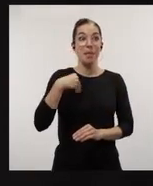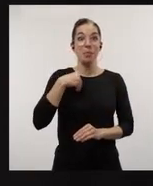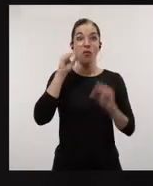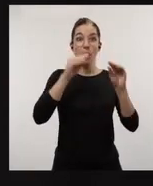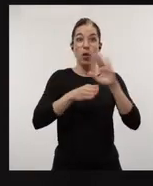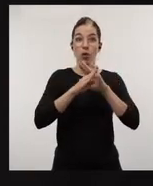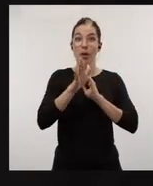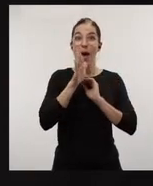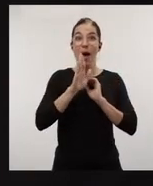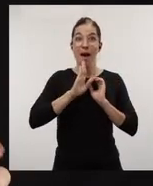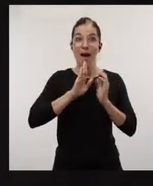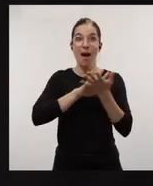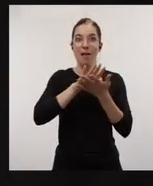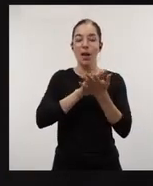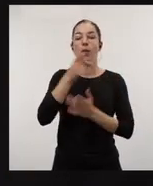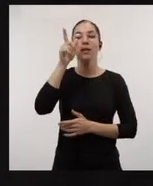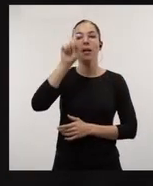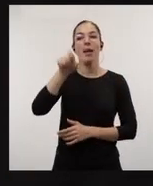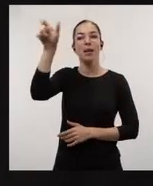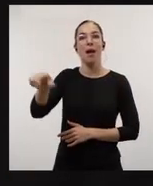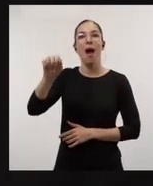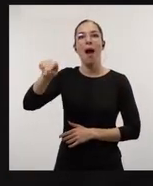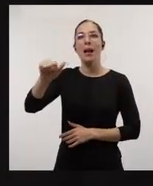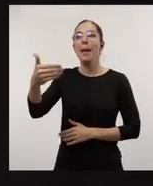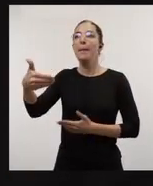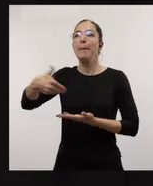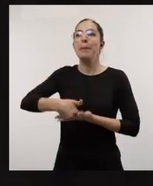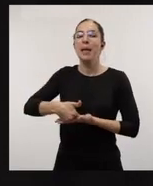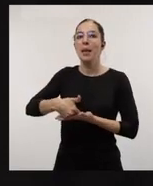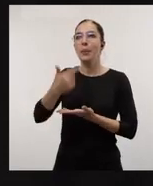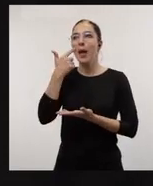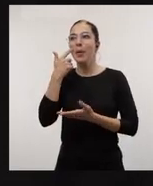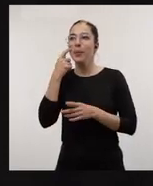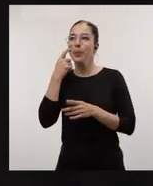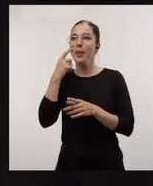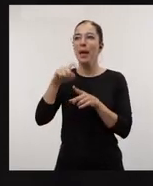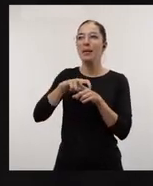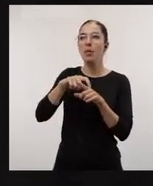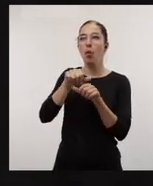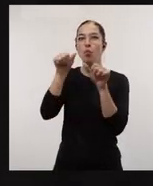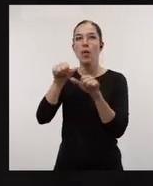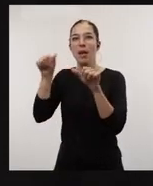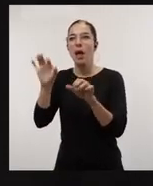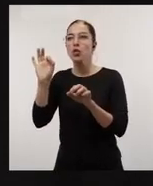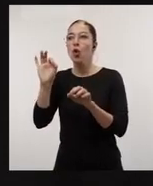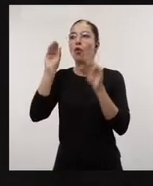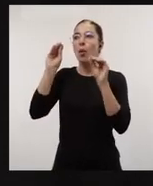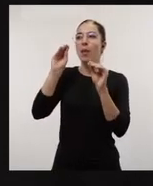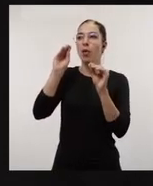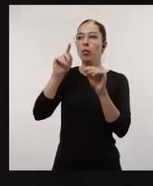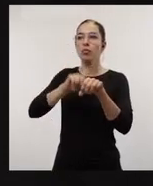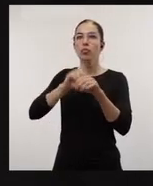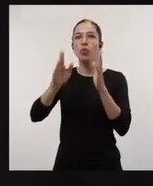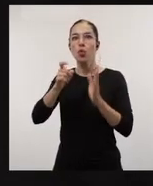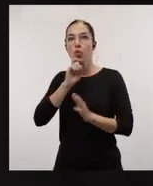de la que hablábamos antes. Además, Ana también reclamaba un poco que estudiáramos el tipo de modalidades y la temporalidad en la formación